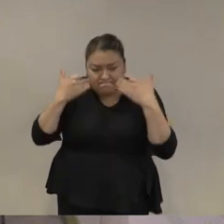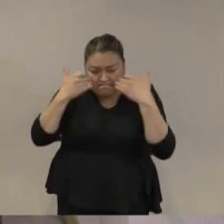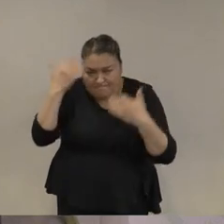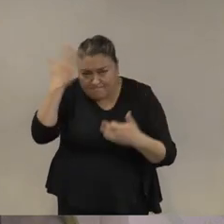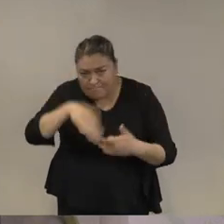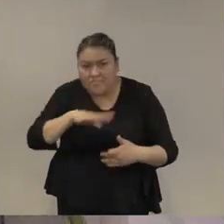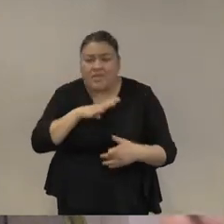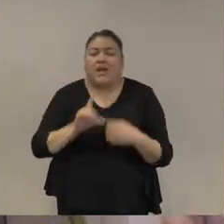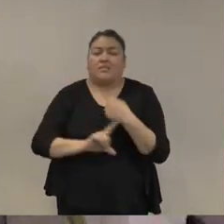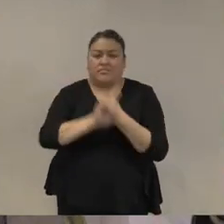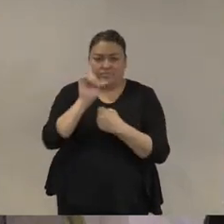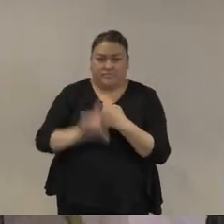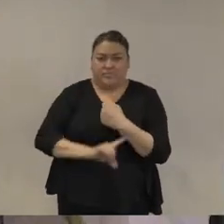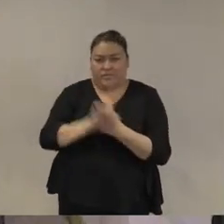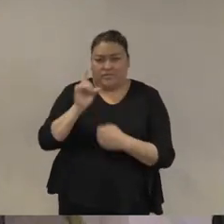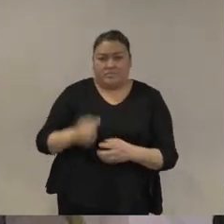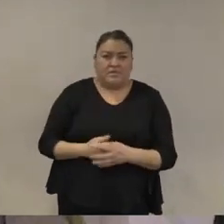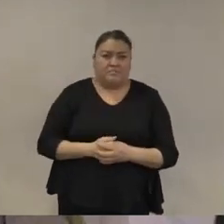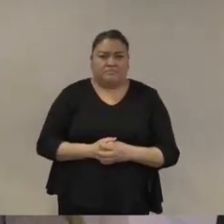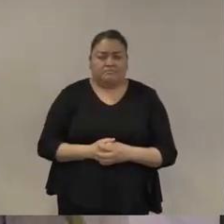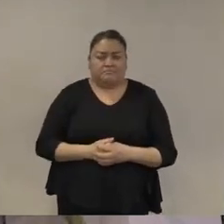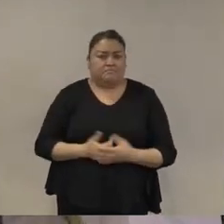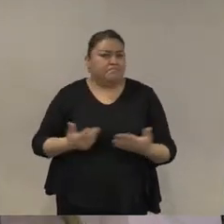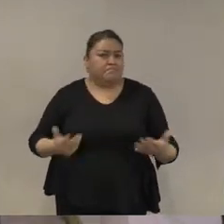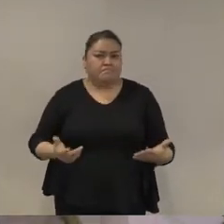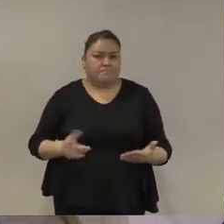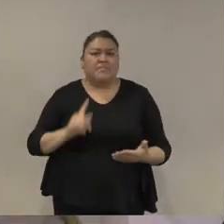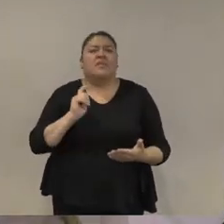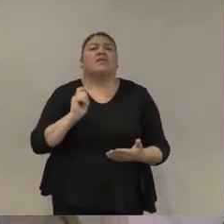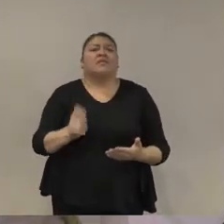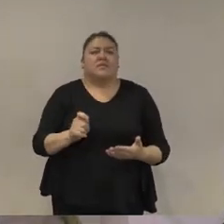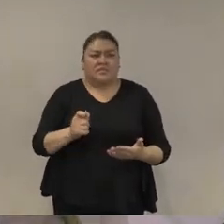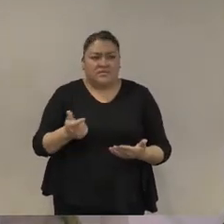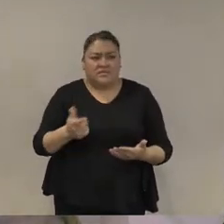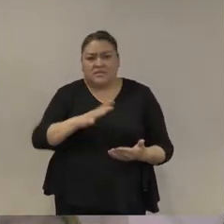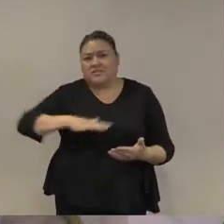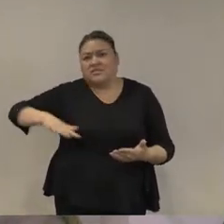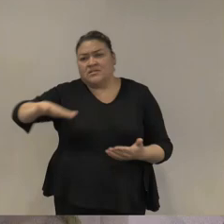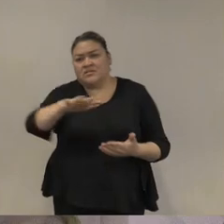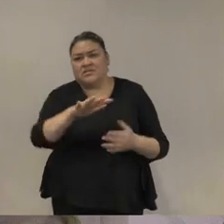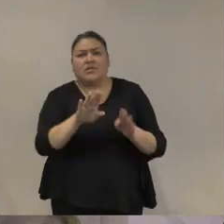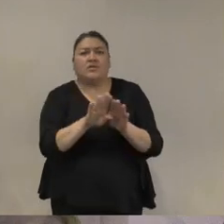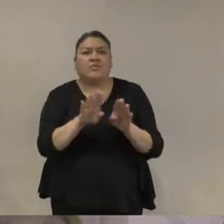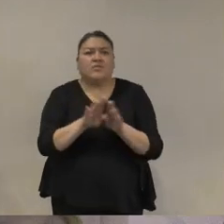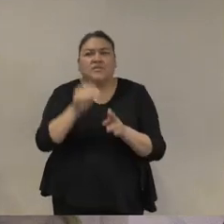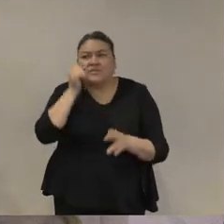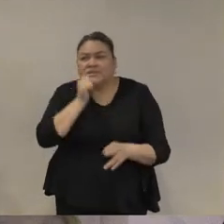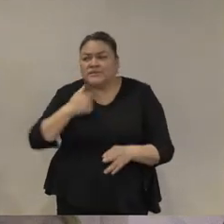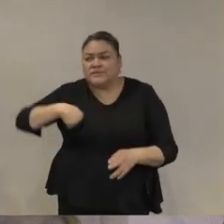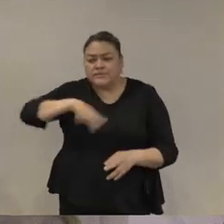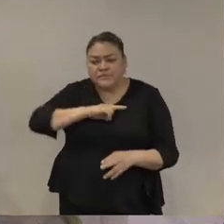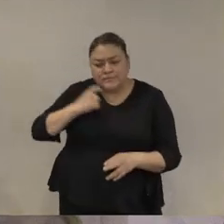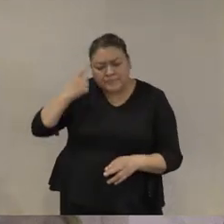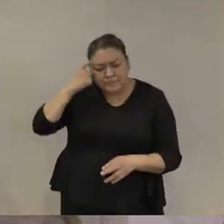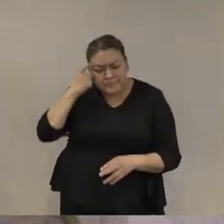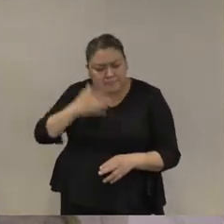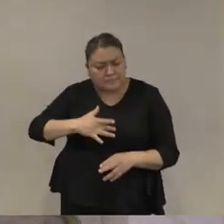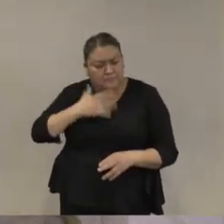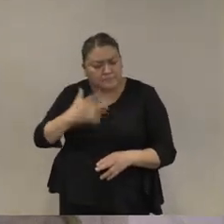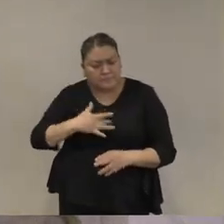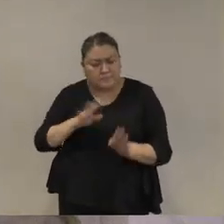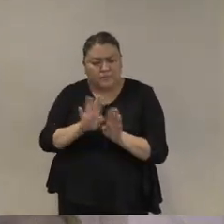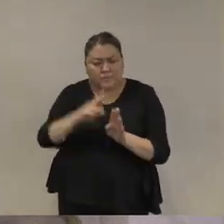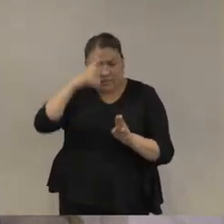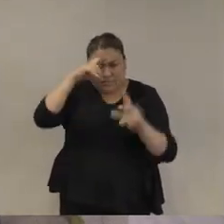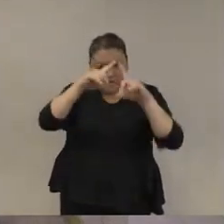a partir de estas tendencias lo que tenemos entonces es una discusión sobre la arquitectura institucional que el